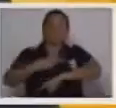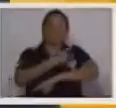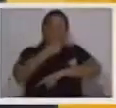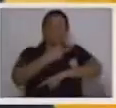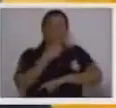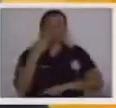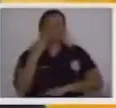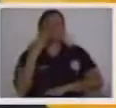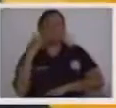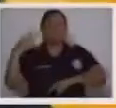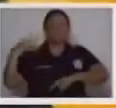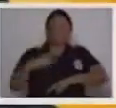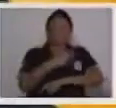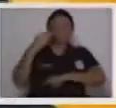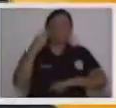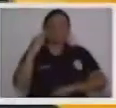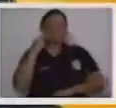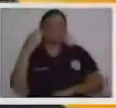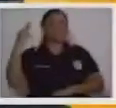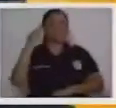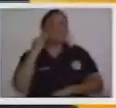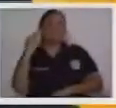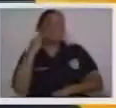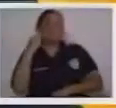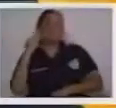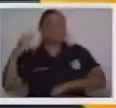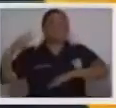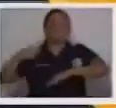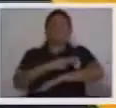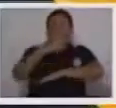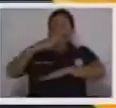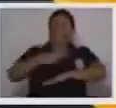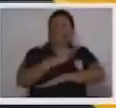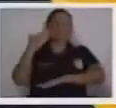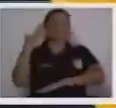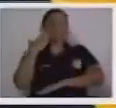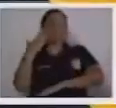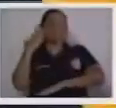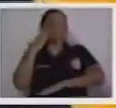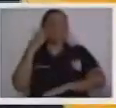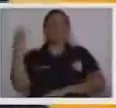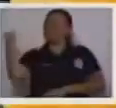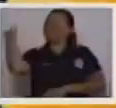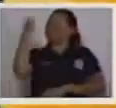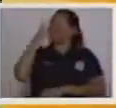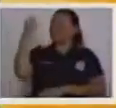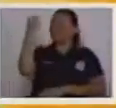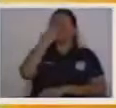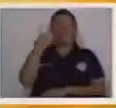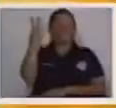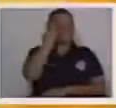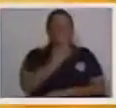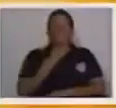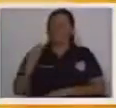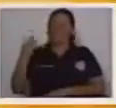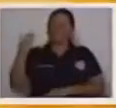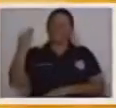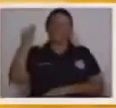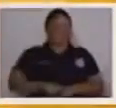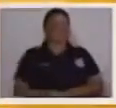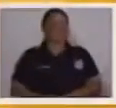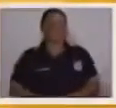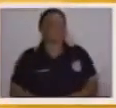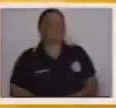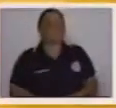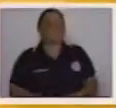La ovejita de mamá, de mamá, de mamá. La ovejita de mamá, qué linda está.